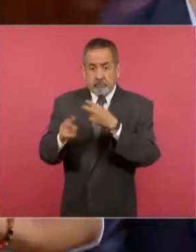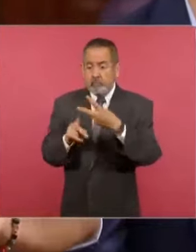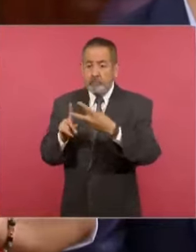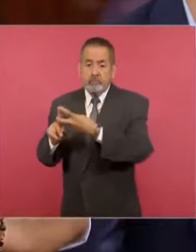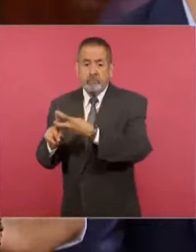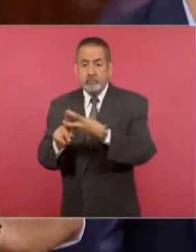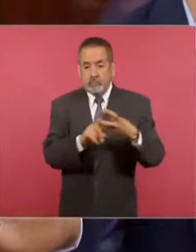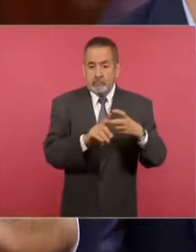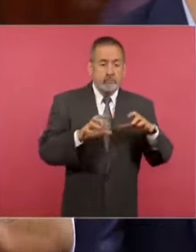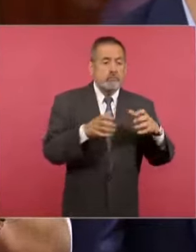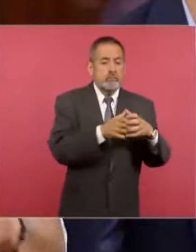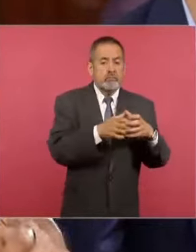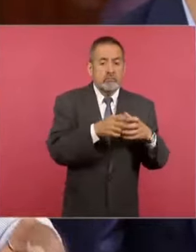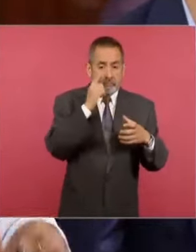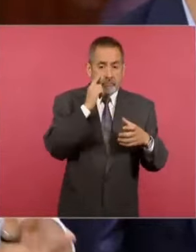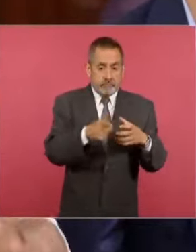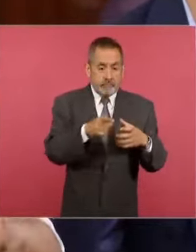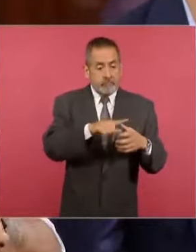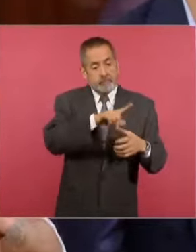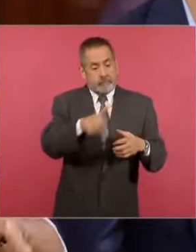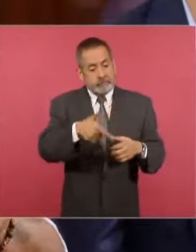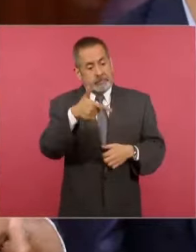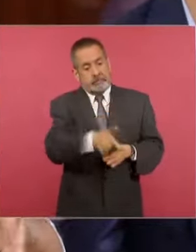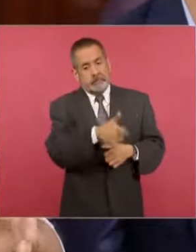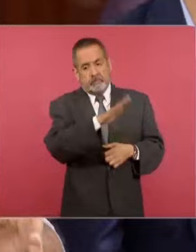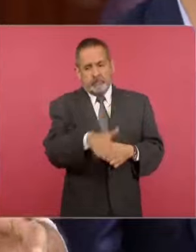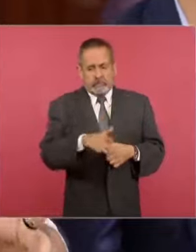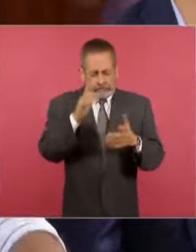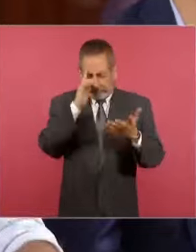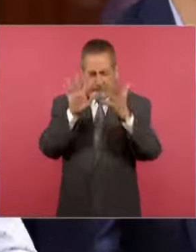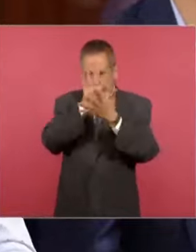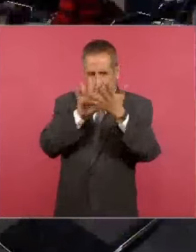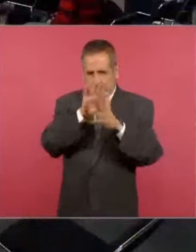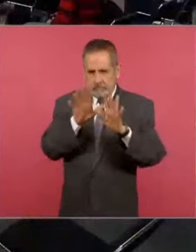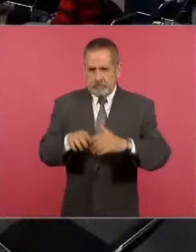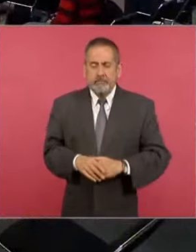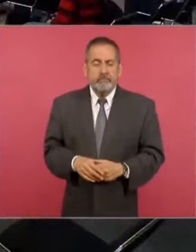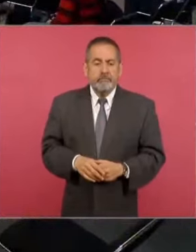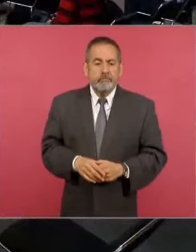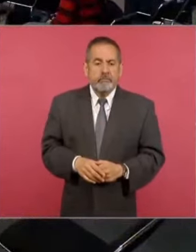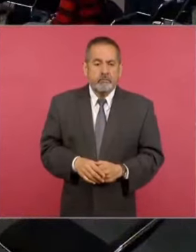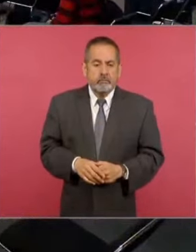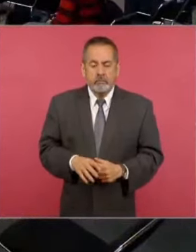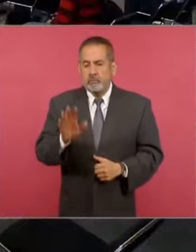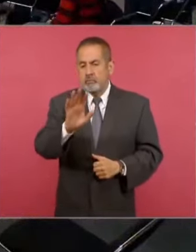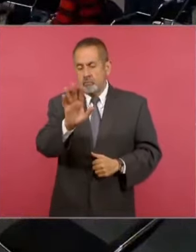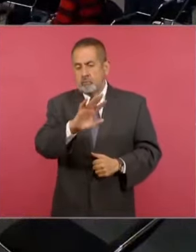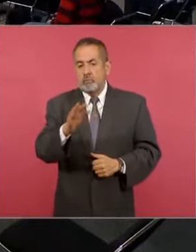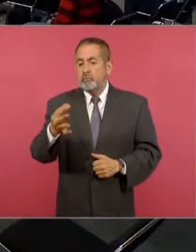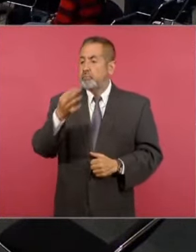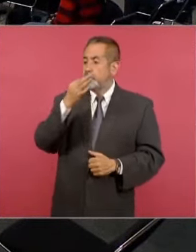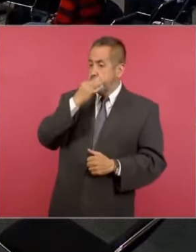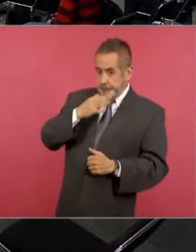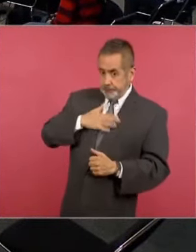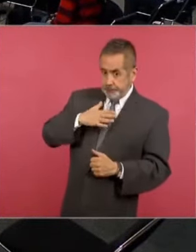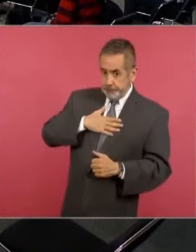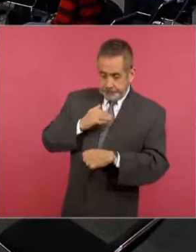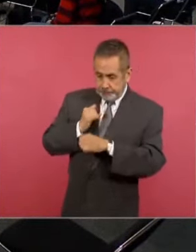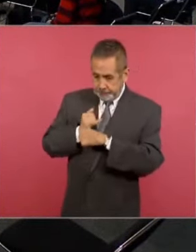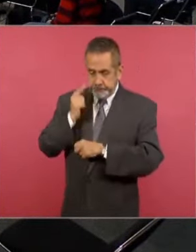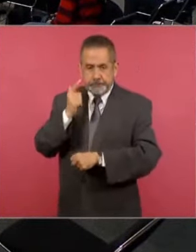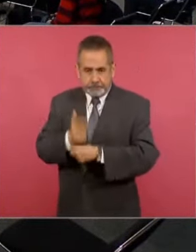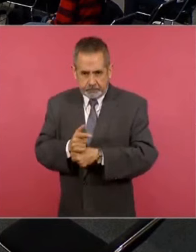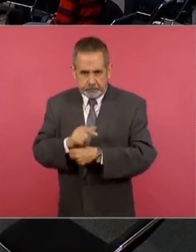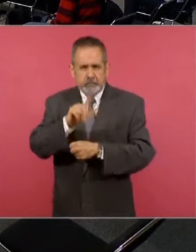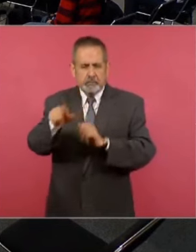secuestrado antes de que le quitaran la vida? Ahí me perdí un poquito, por favor. No, la información que hasta ahora se tiene y